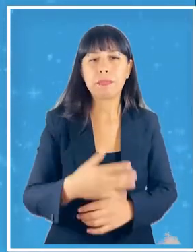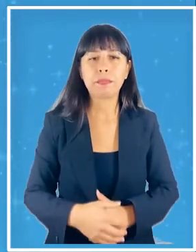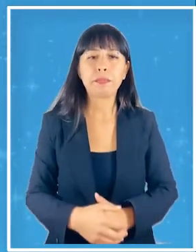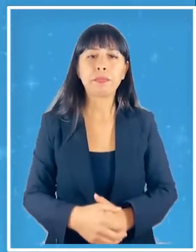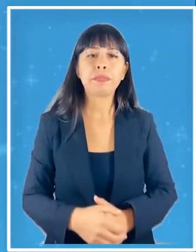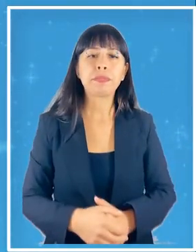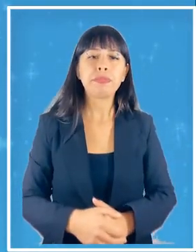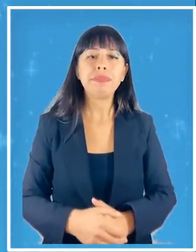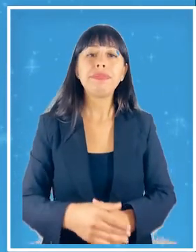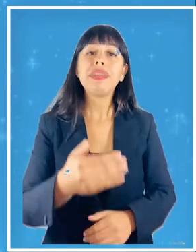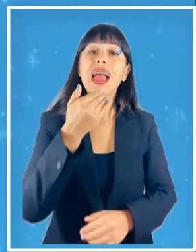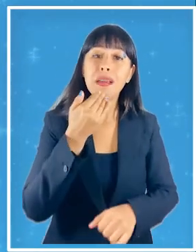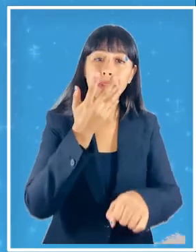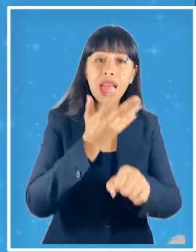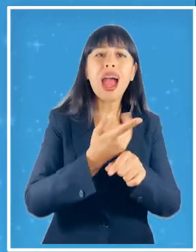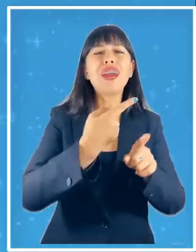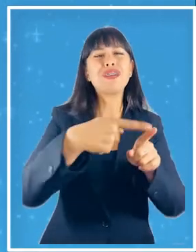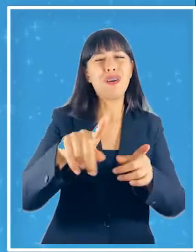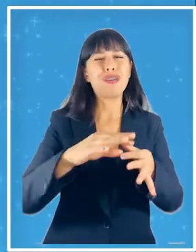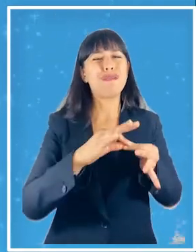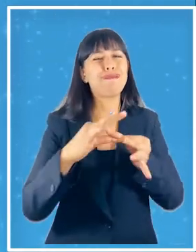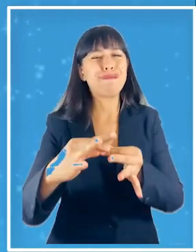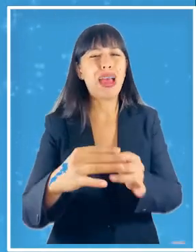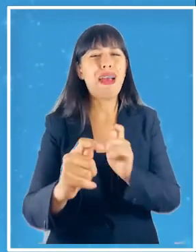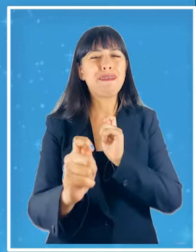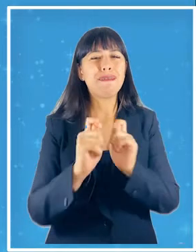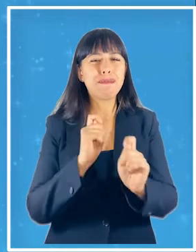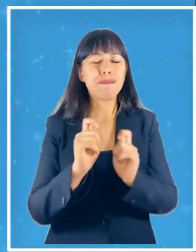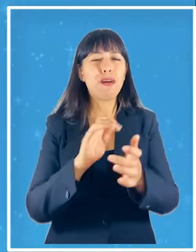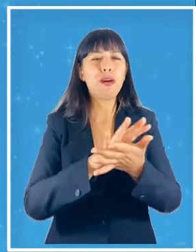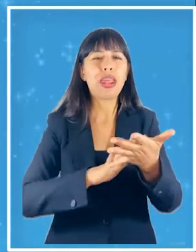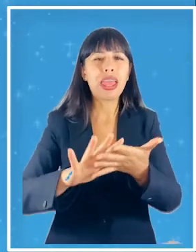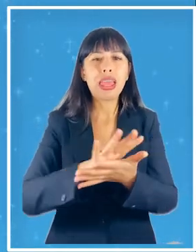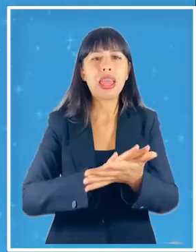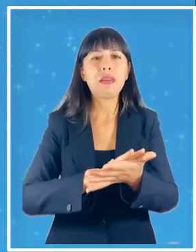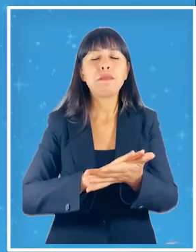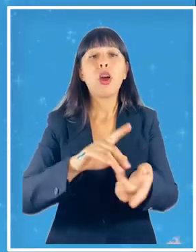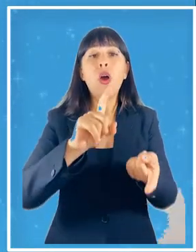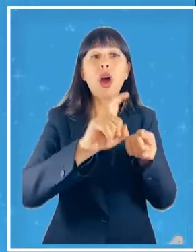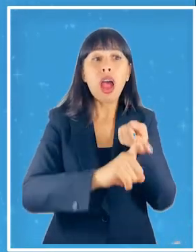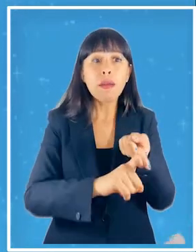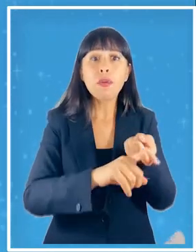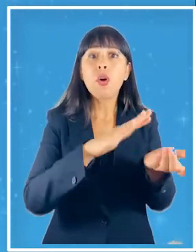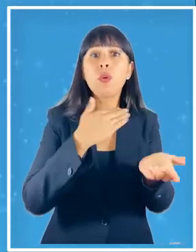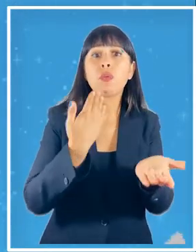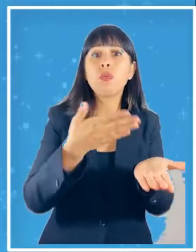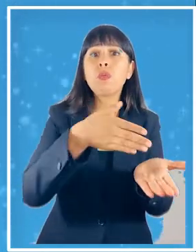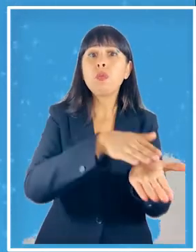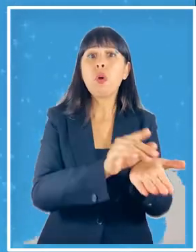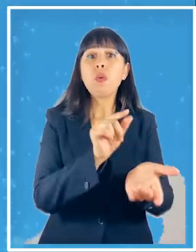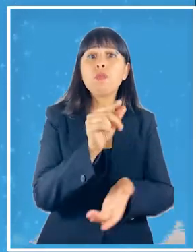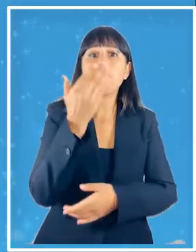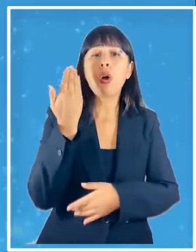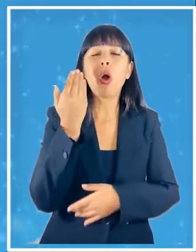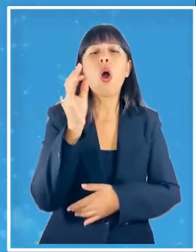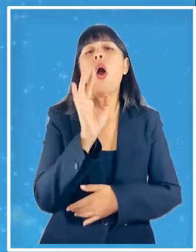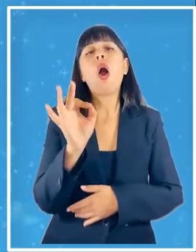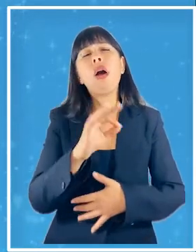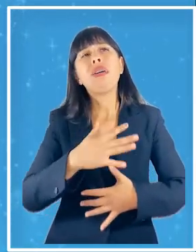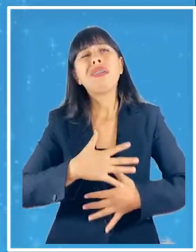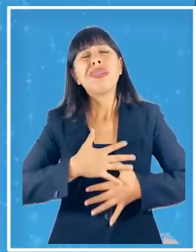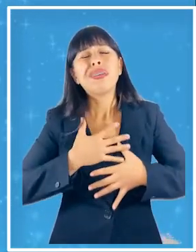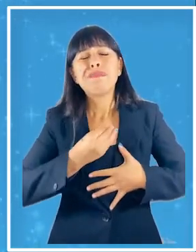LGBTQI+. También existen otros factores de riesgo por ejemplo la viudedad reciente o duelo no resuelto